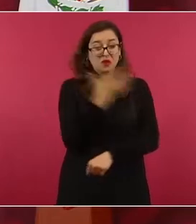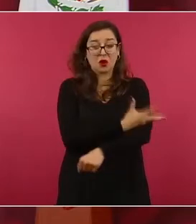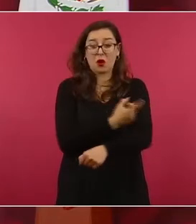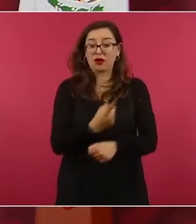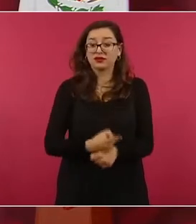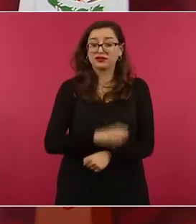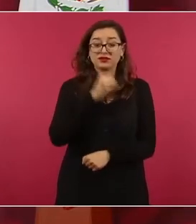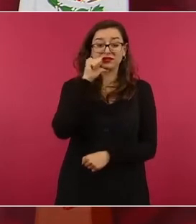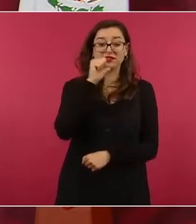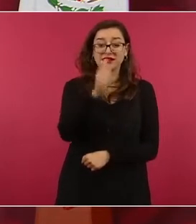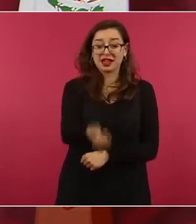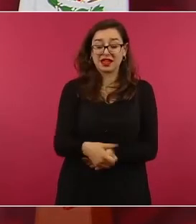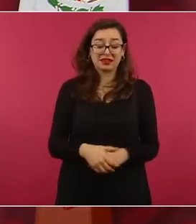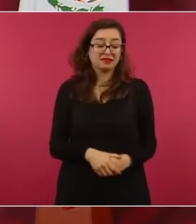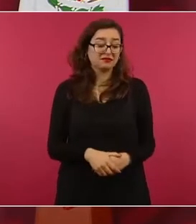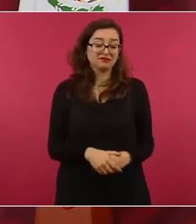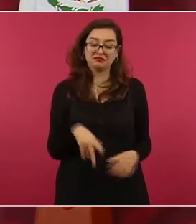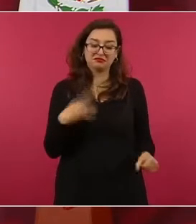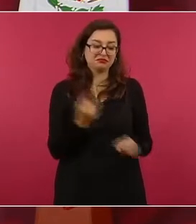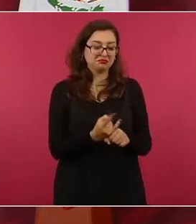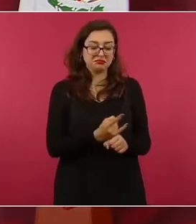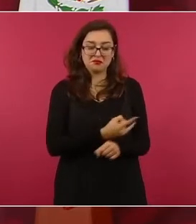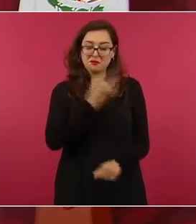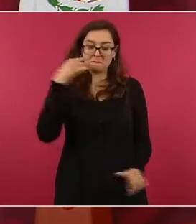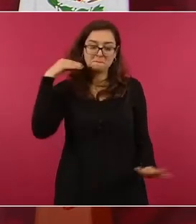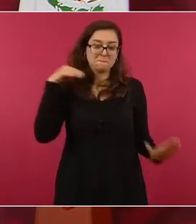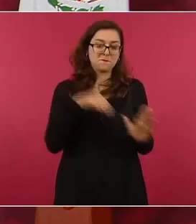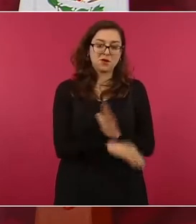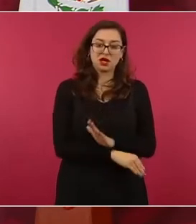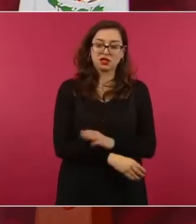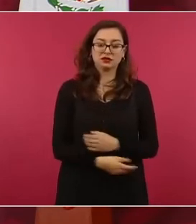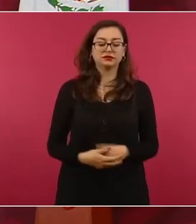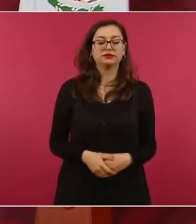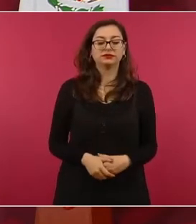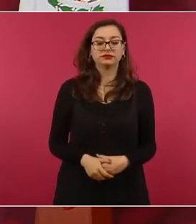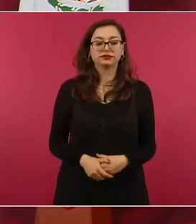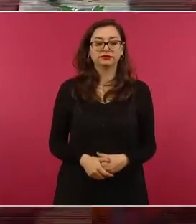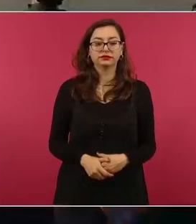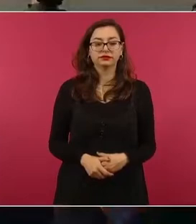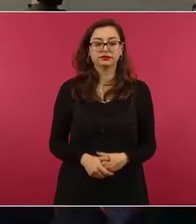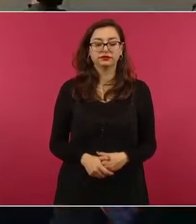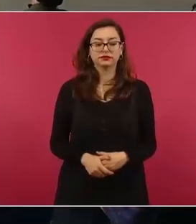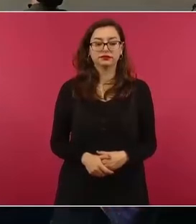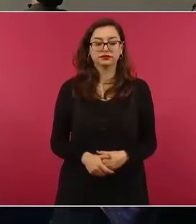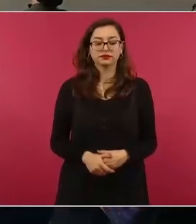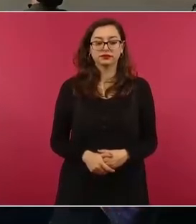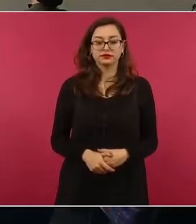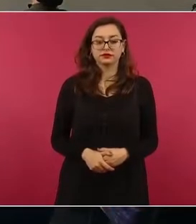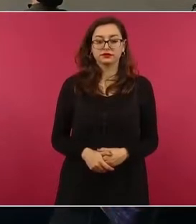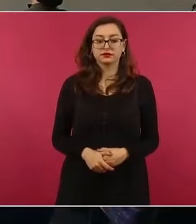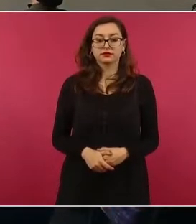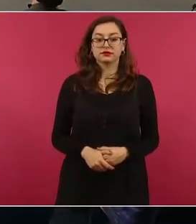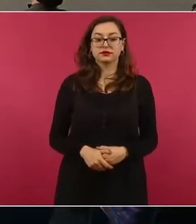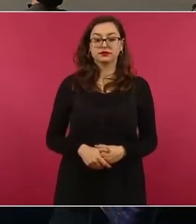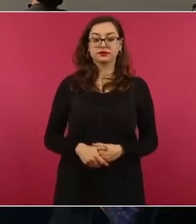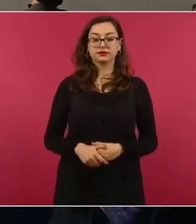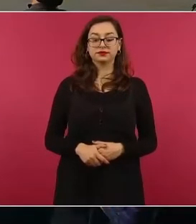decadencia. Sobre lo que habla el presidente de la decadencia, ¿cuál es tiempo de dar un sentido?